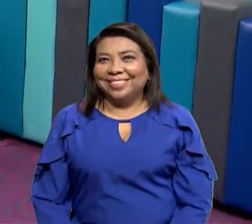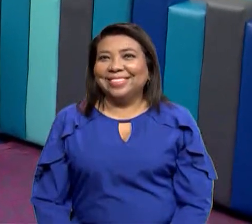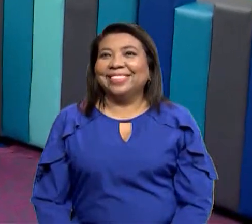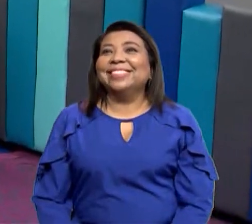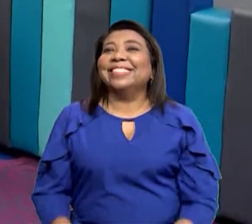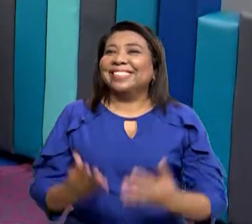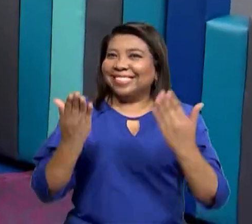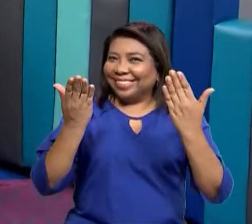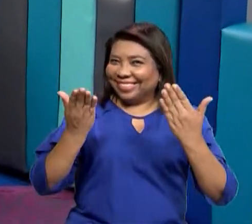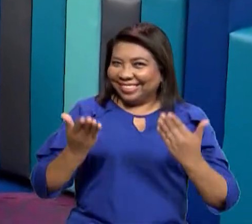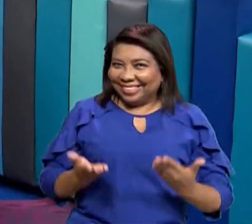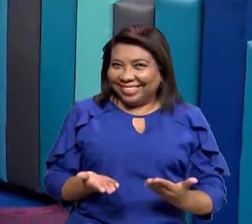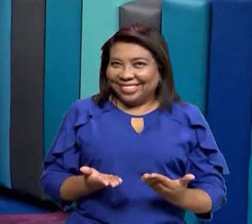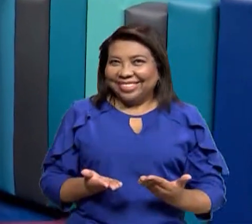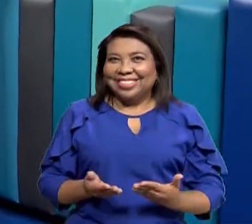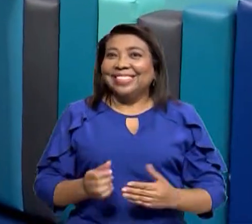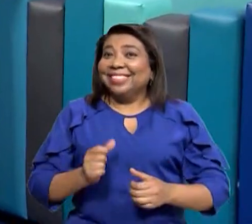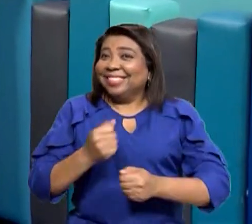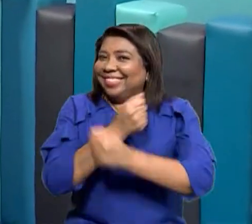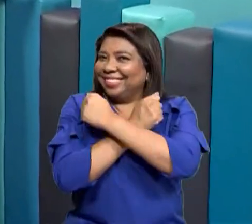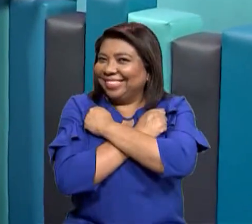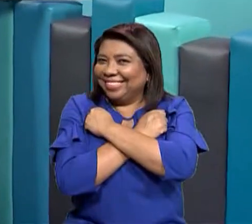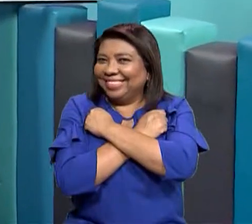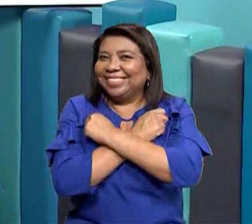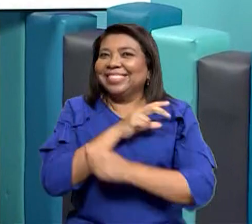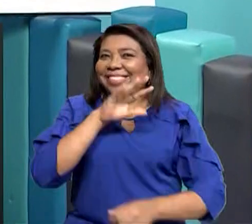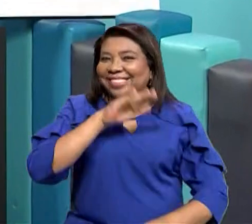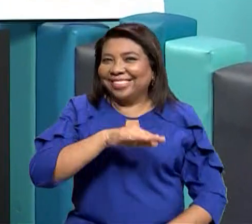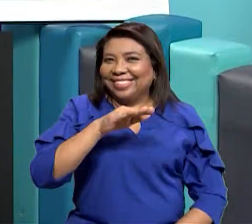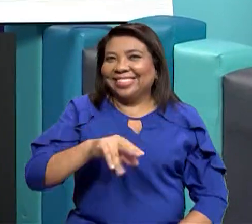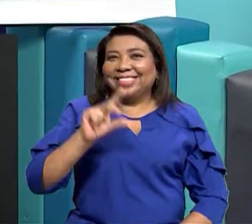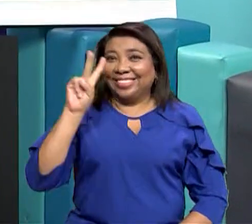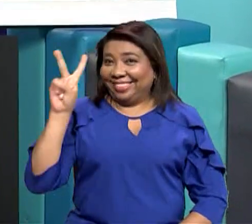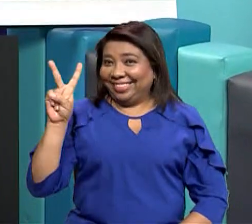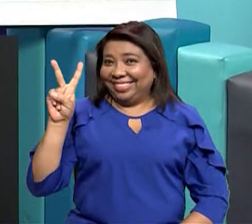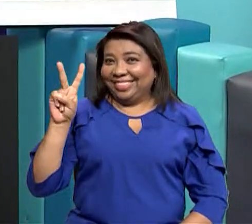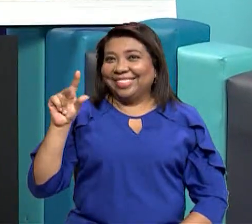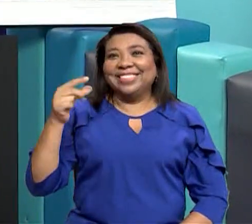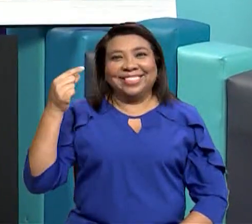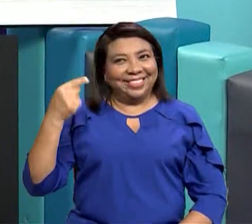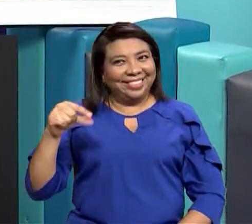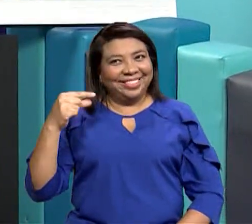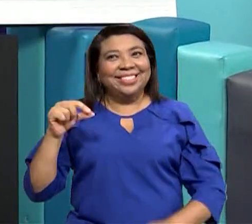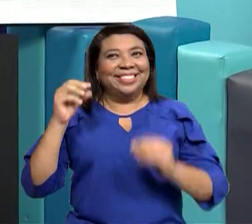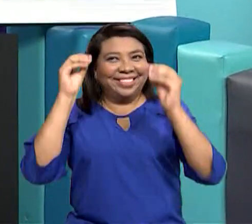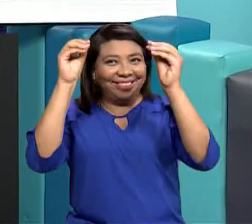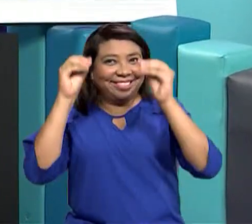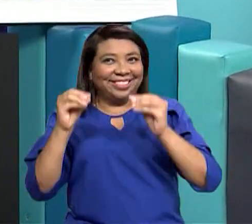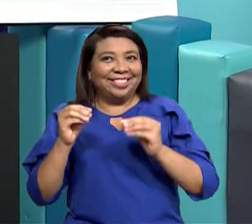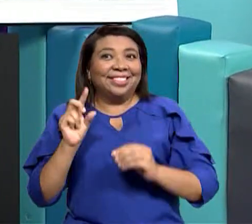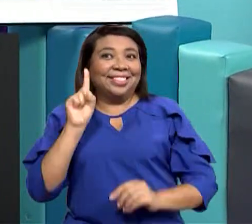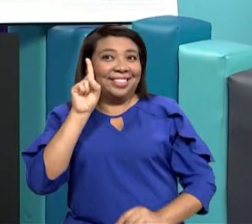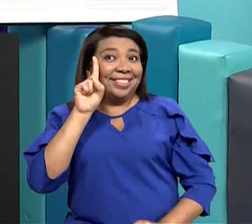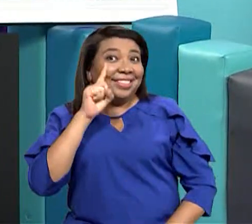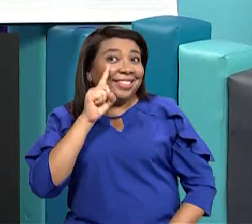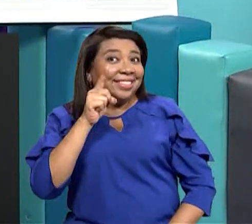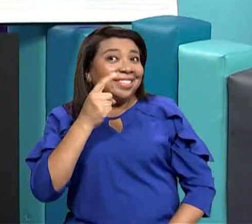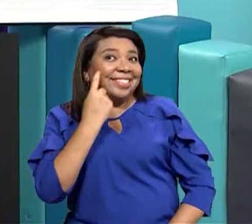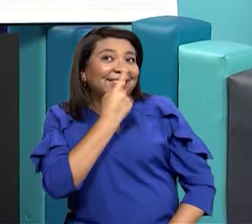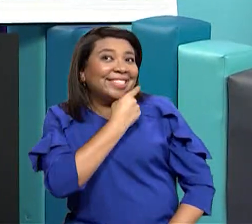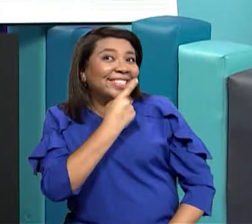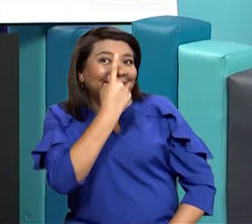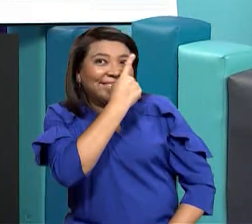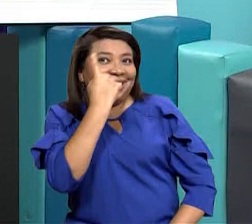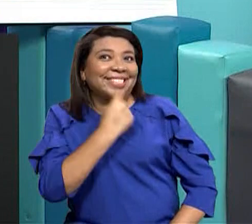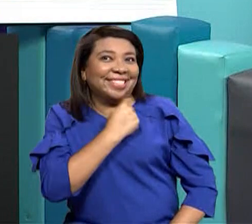Bienvenidos mis queridos estudiantes de segundo grado, soy su maestra Zaira González y hoy tenemos clases de ciencias